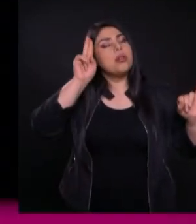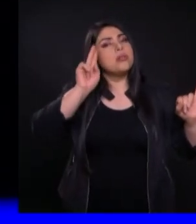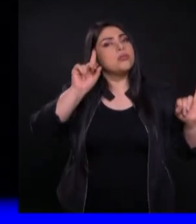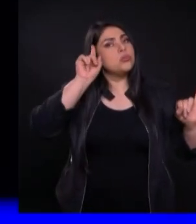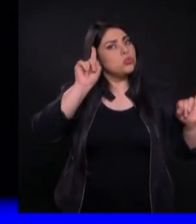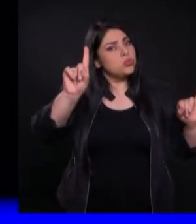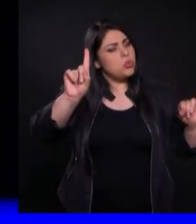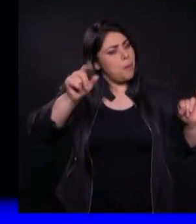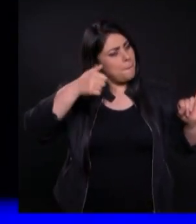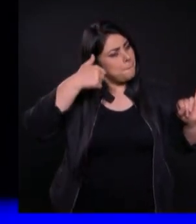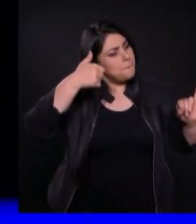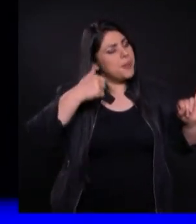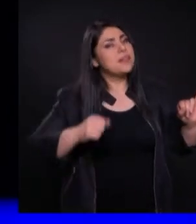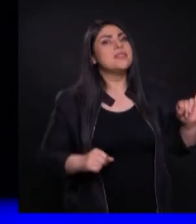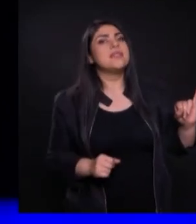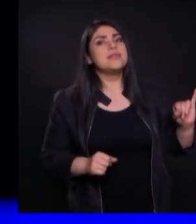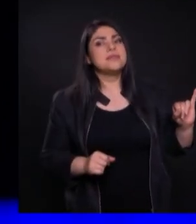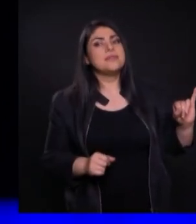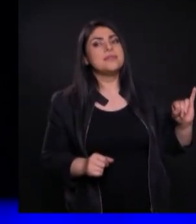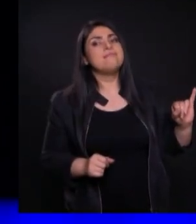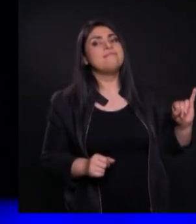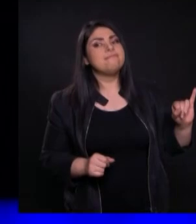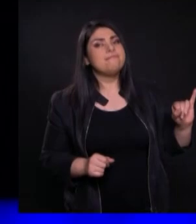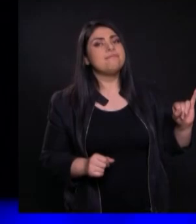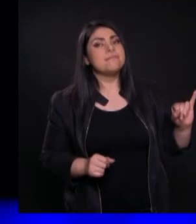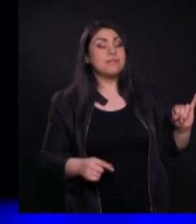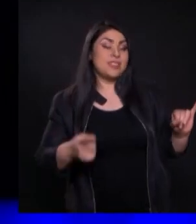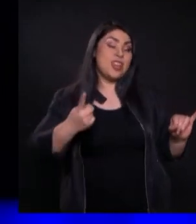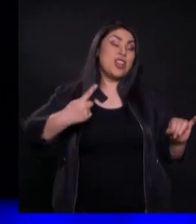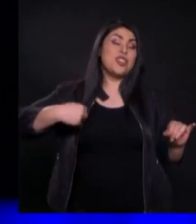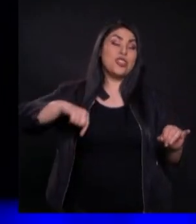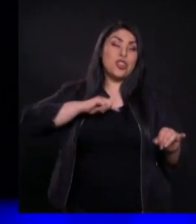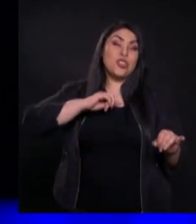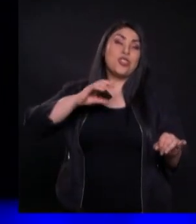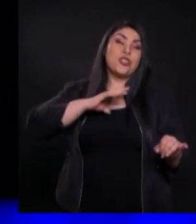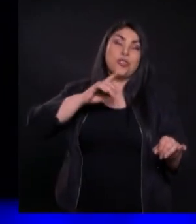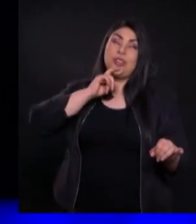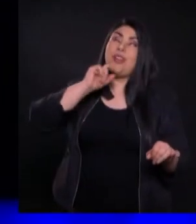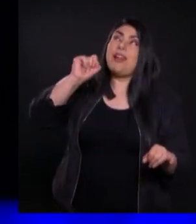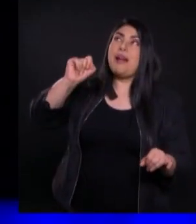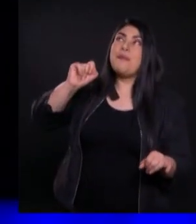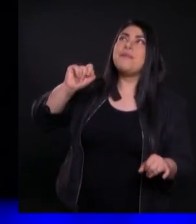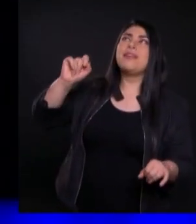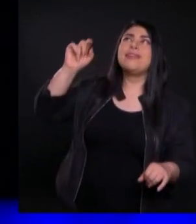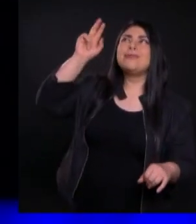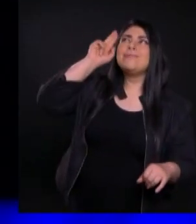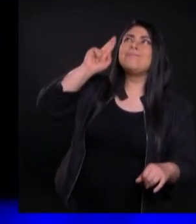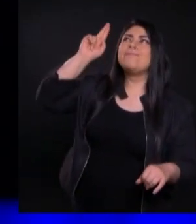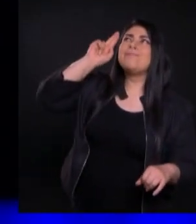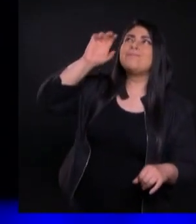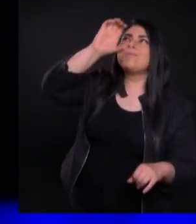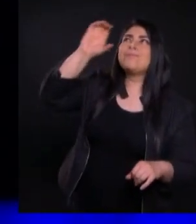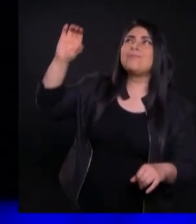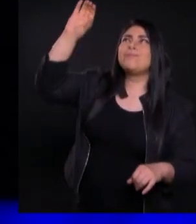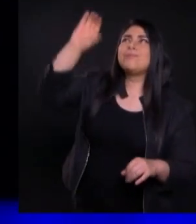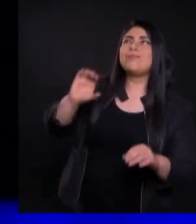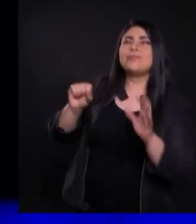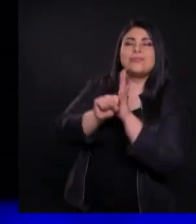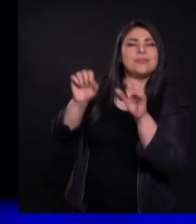Guau Vaya si nosotros No tenemos una buena causa El sacrificio De nuestro Señor Jesucristo